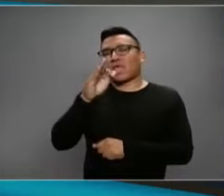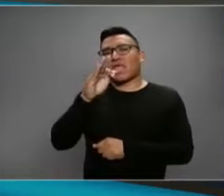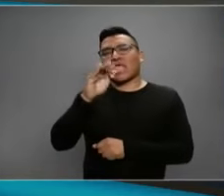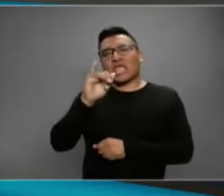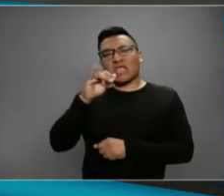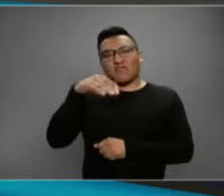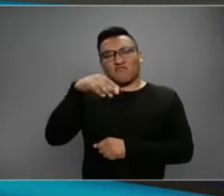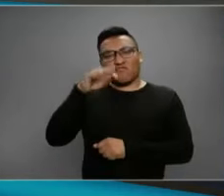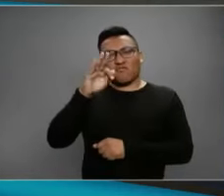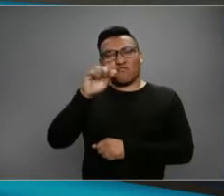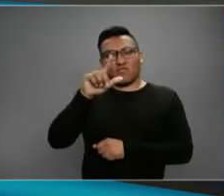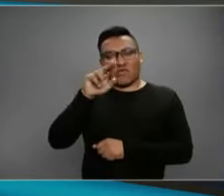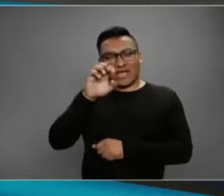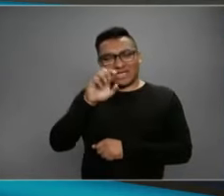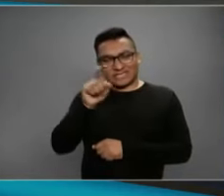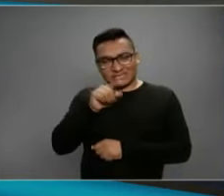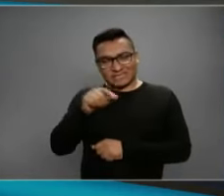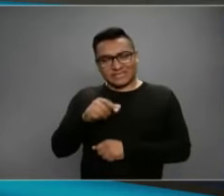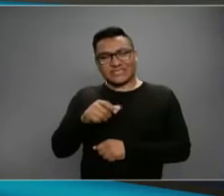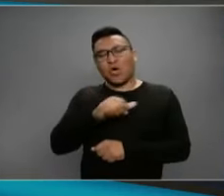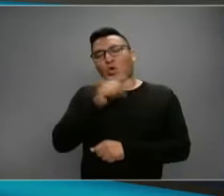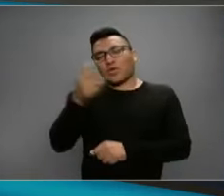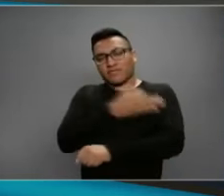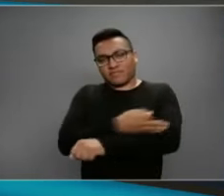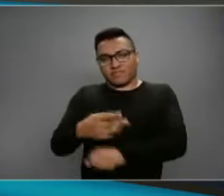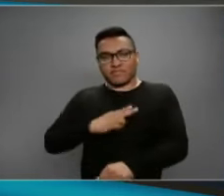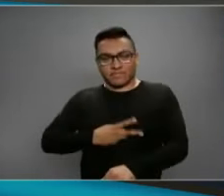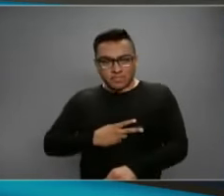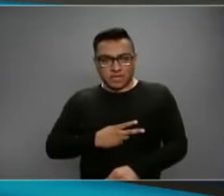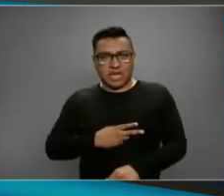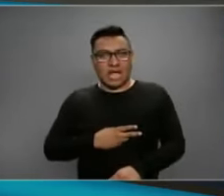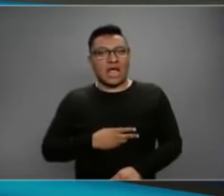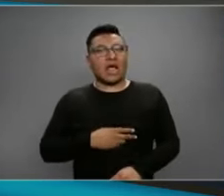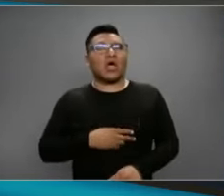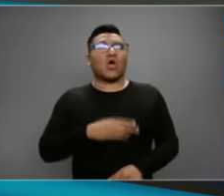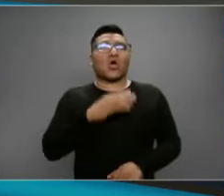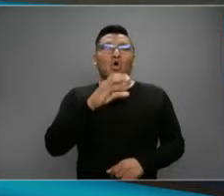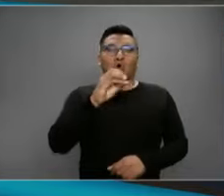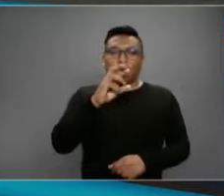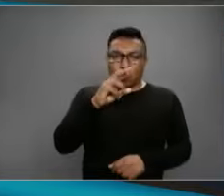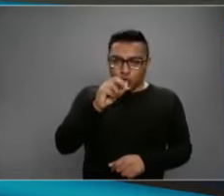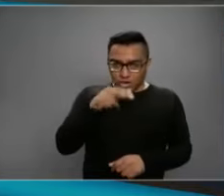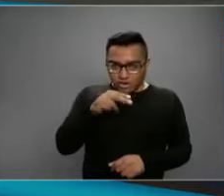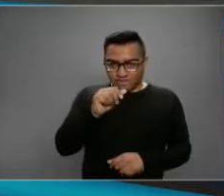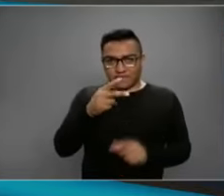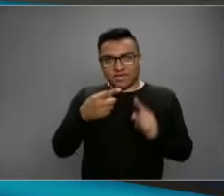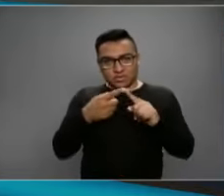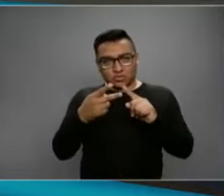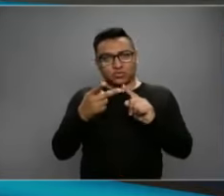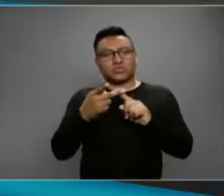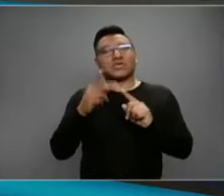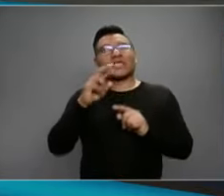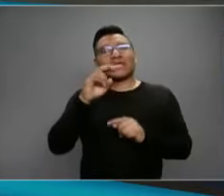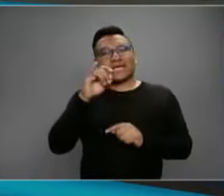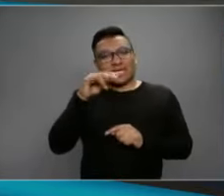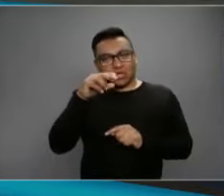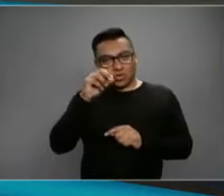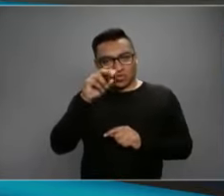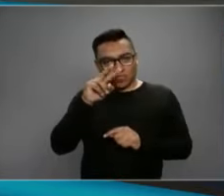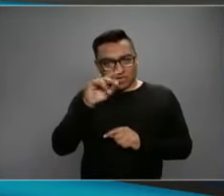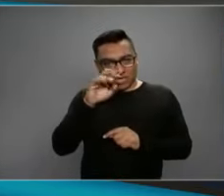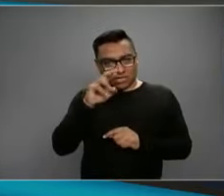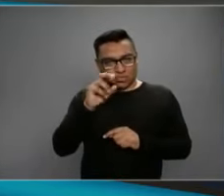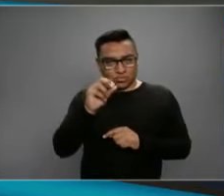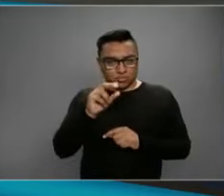pero de otra familia de virus. Entonces, tenemos los virus de influenza, los coronavirus, los rinovirus y tenemos